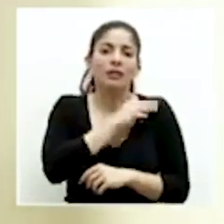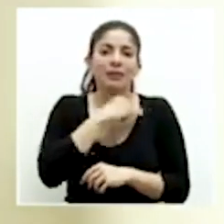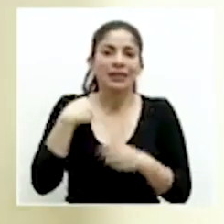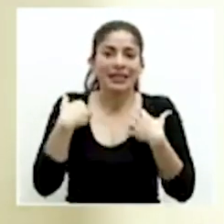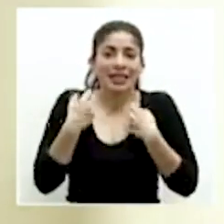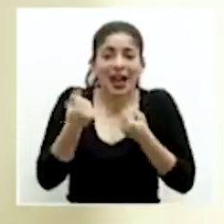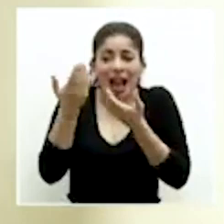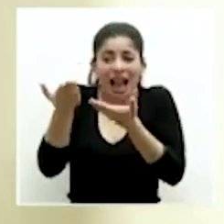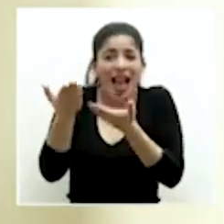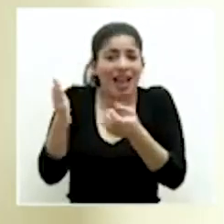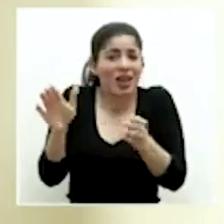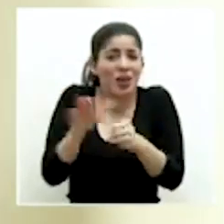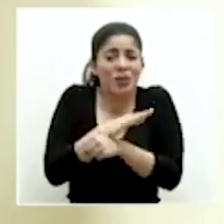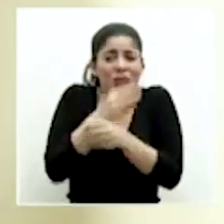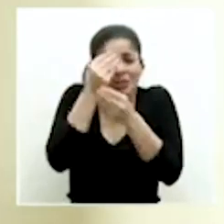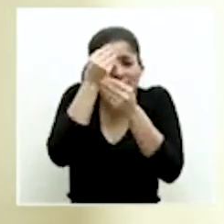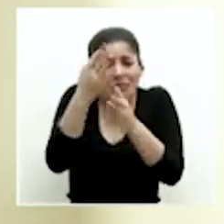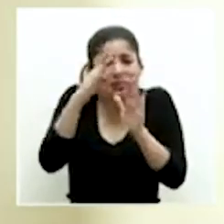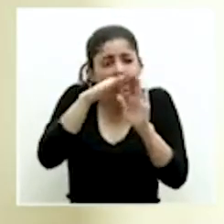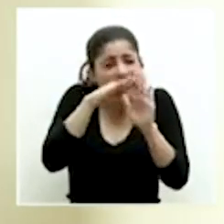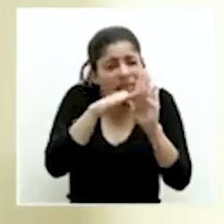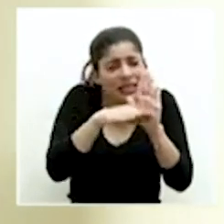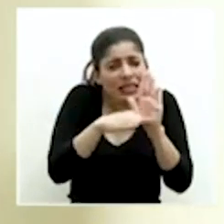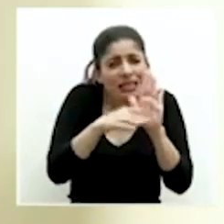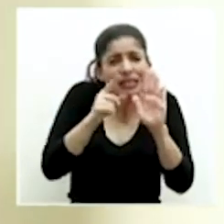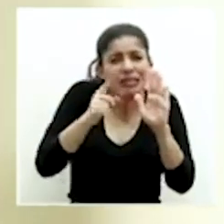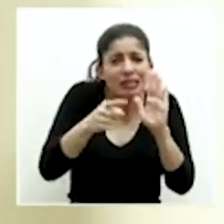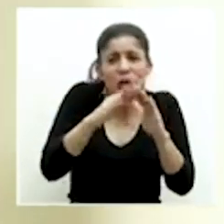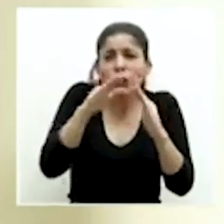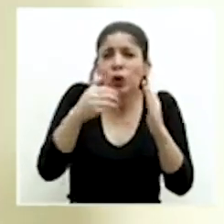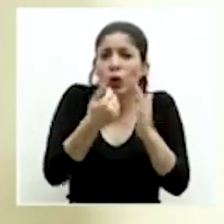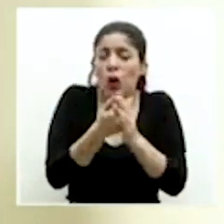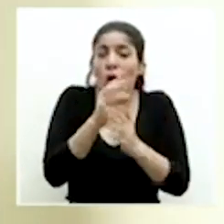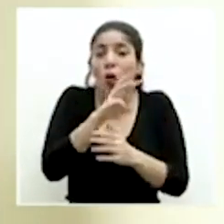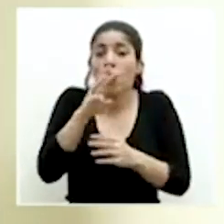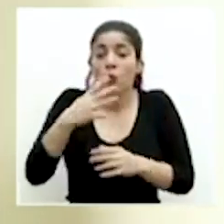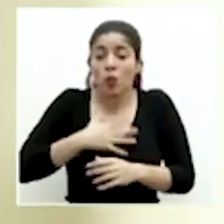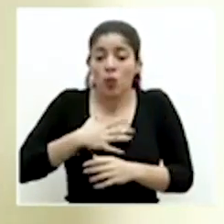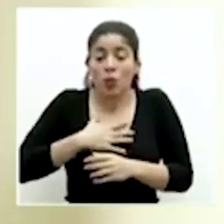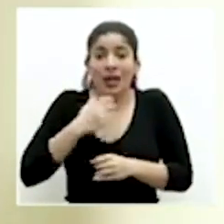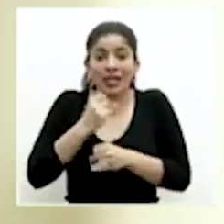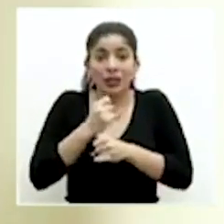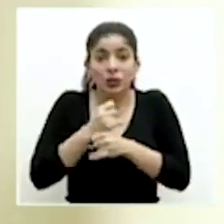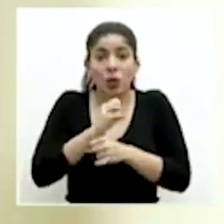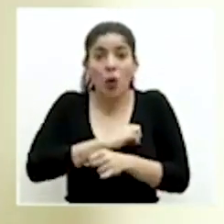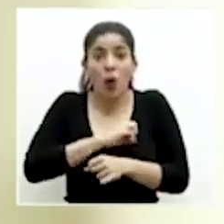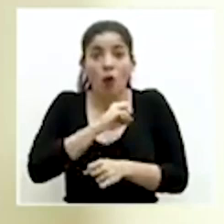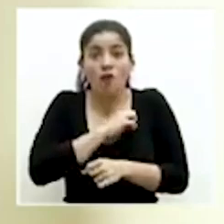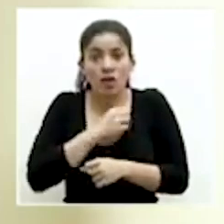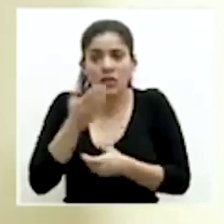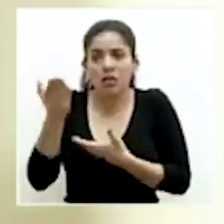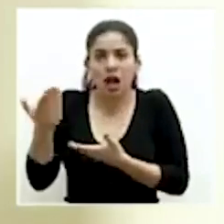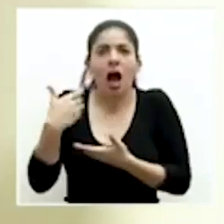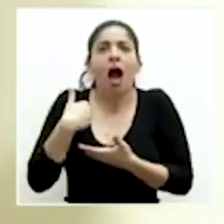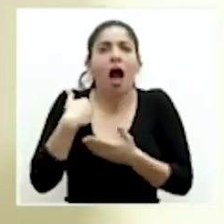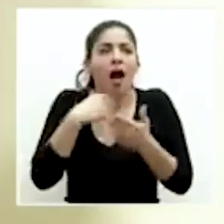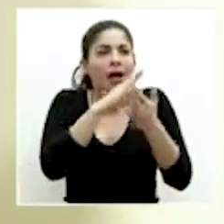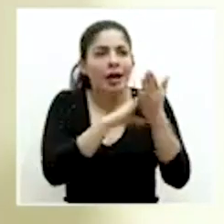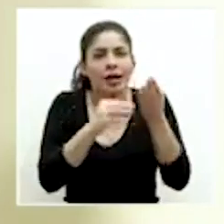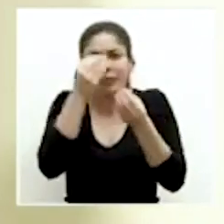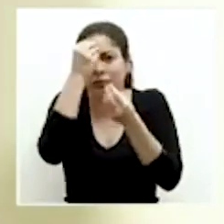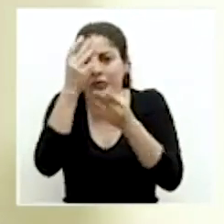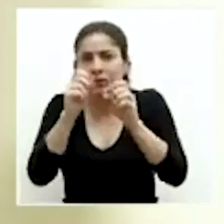de Salud. Ahí están todos los lineamientos, todas las medidas, en las páginas de nuestras instituciones oficiales, también se replican las